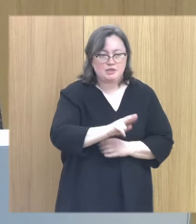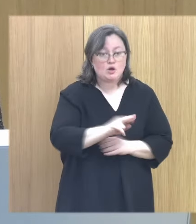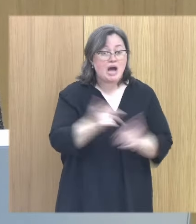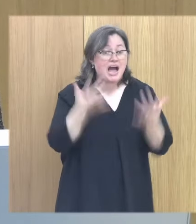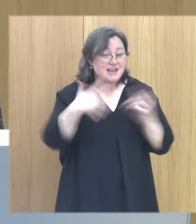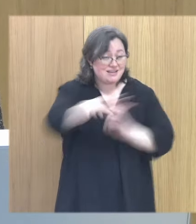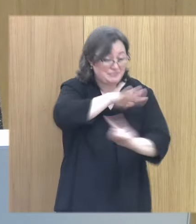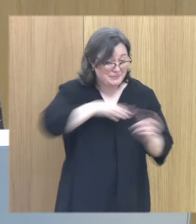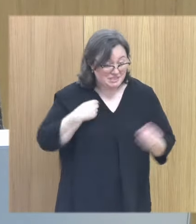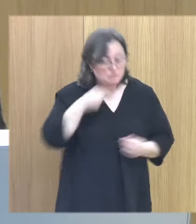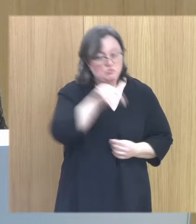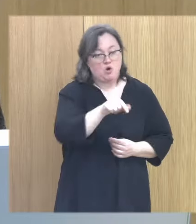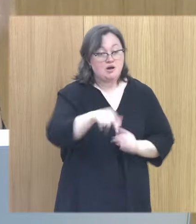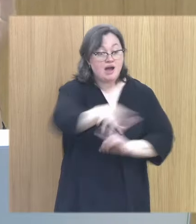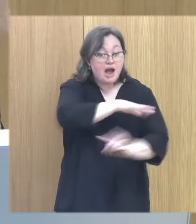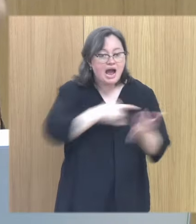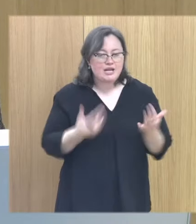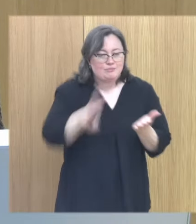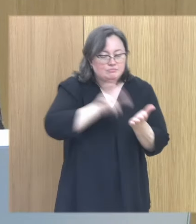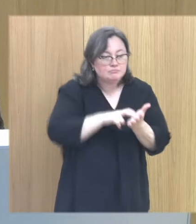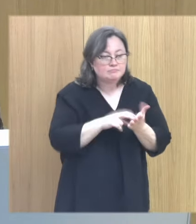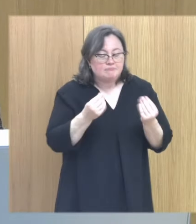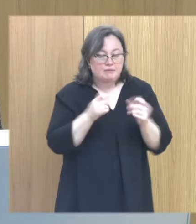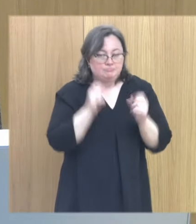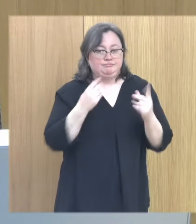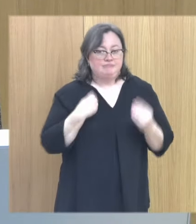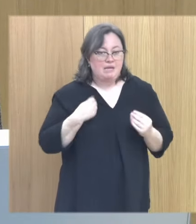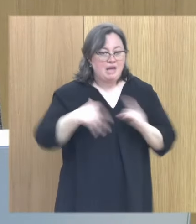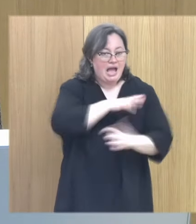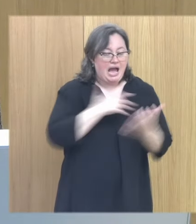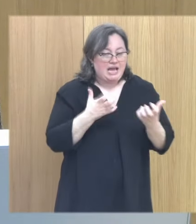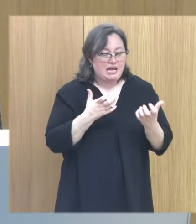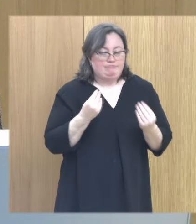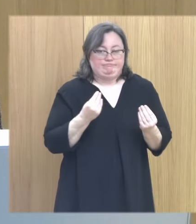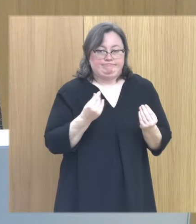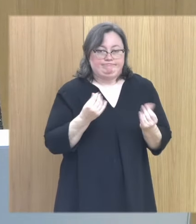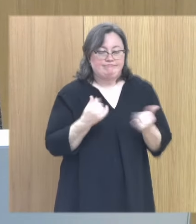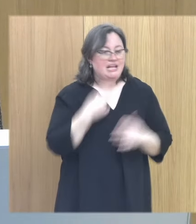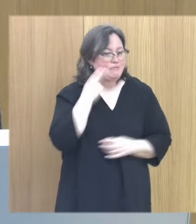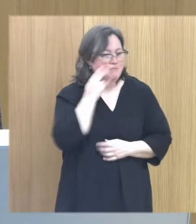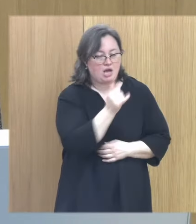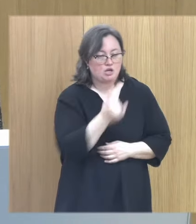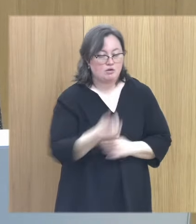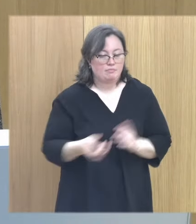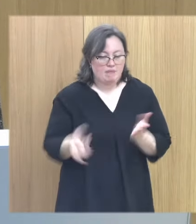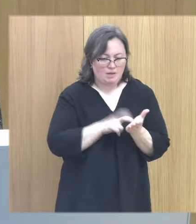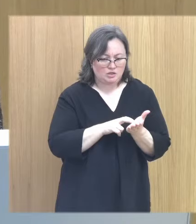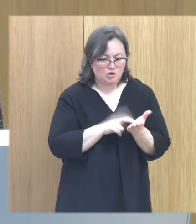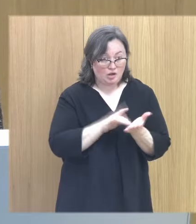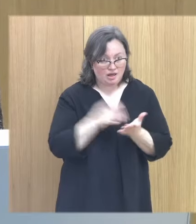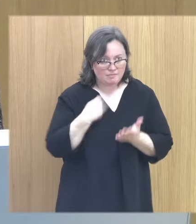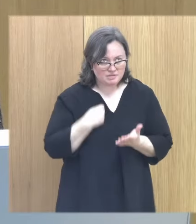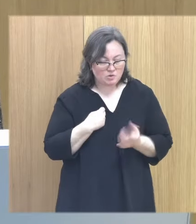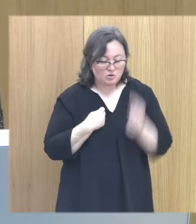aire. Y el aire en el que yo me levanto y el que yo me despierto es un aire de terror. Yo me levanto sin saber si ese día